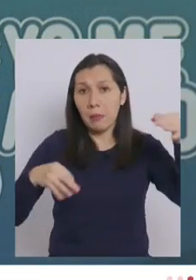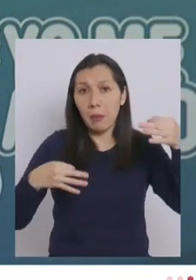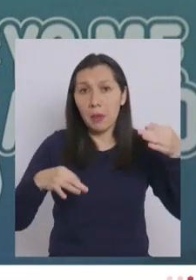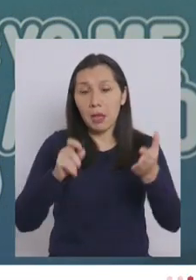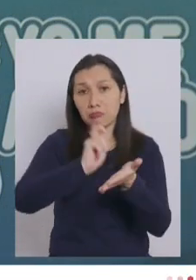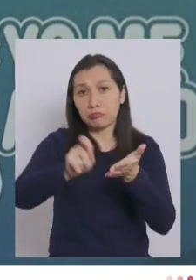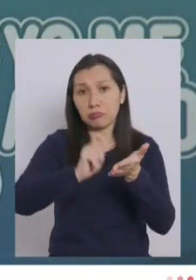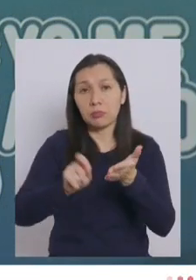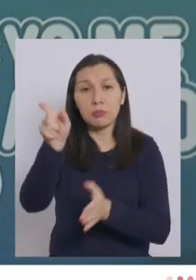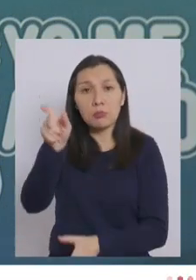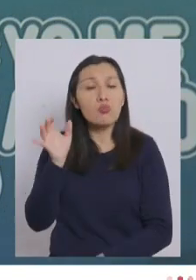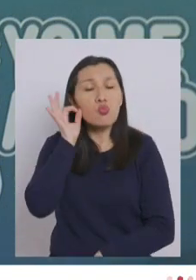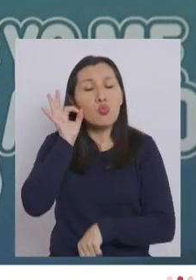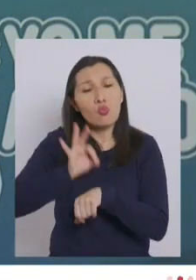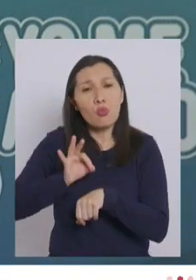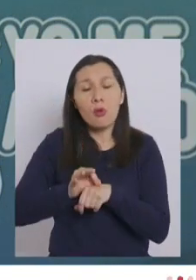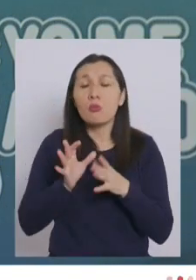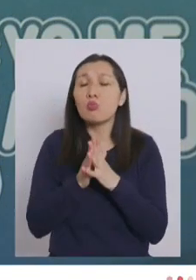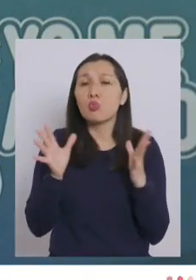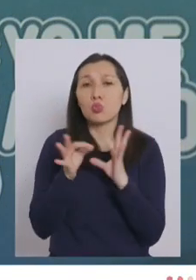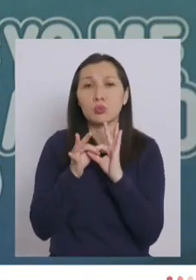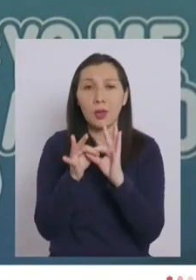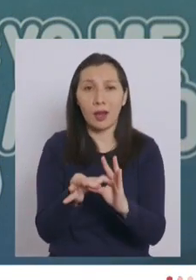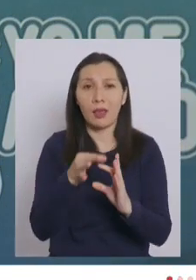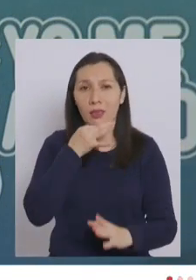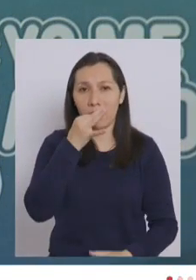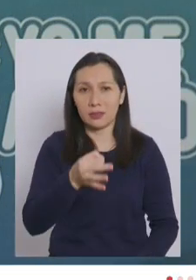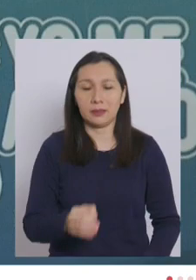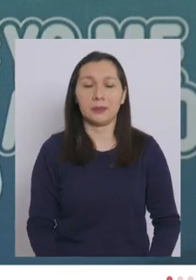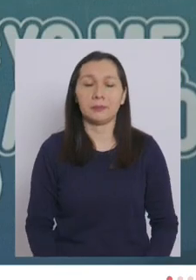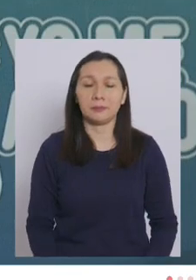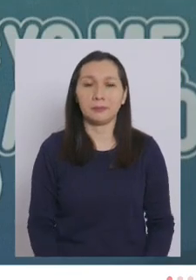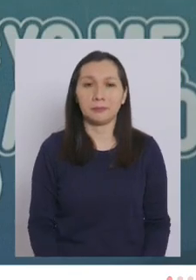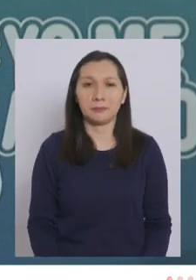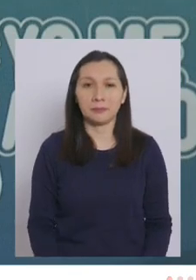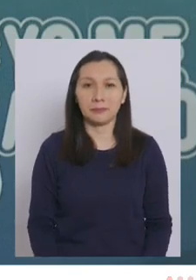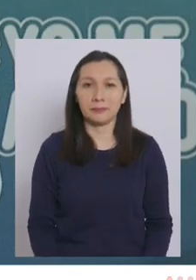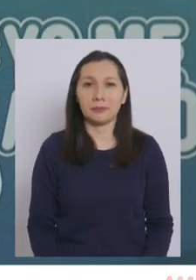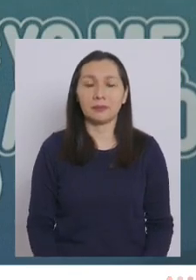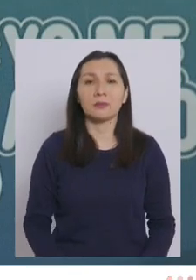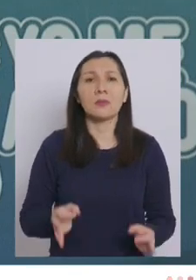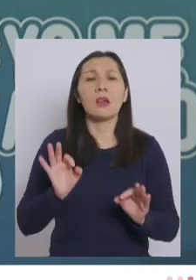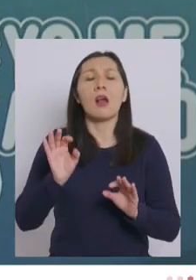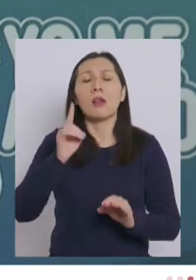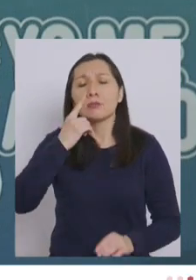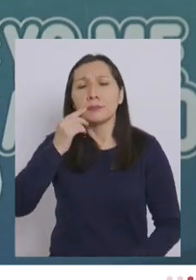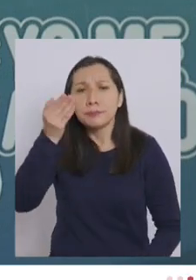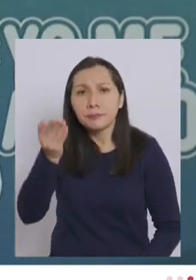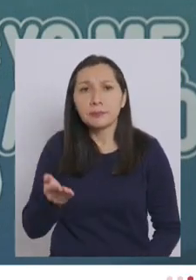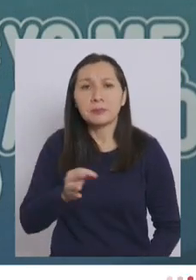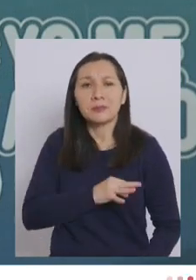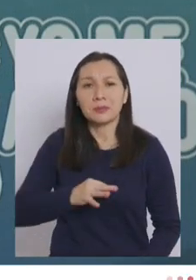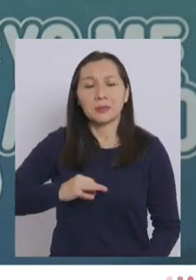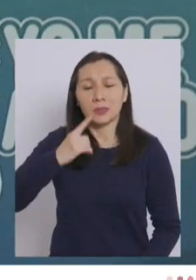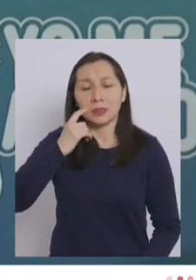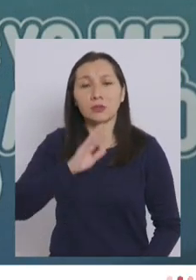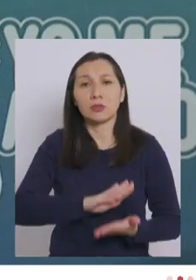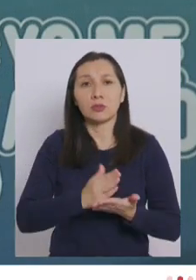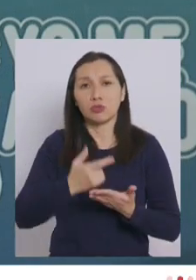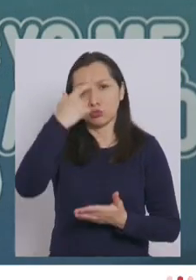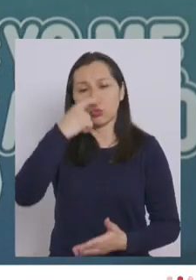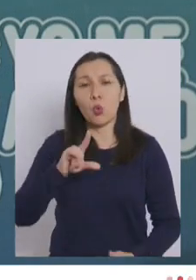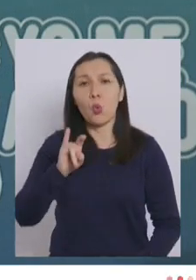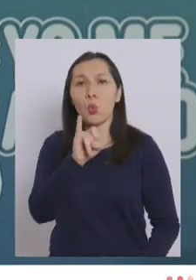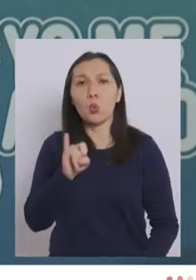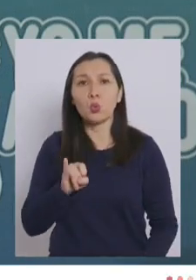de una paciente muy agradecida. Dice lo siguiente. Señor Ministro de Salud, soy Luz María